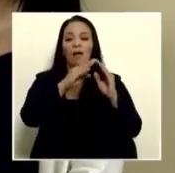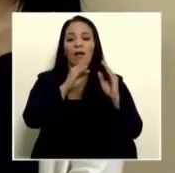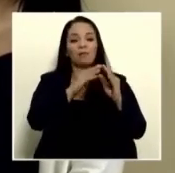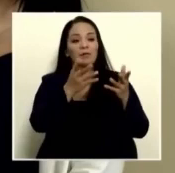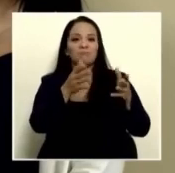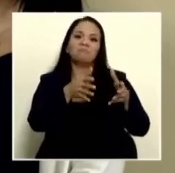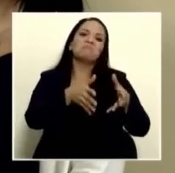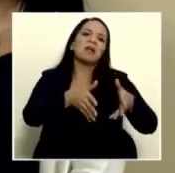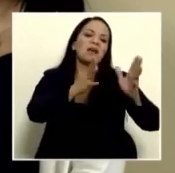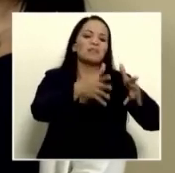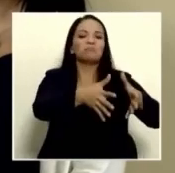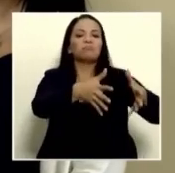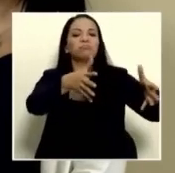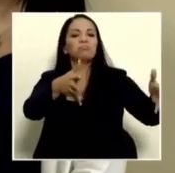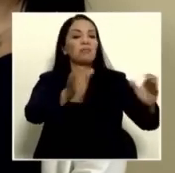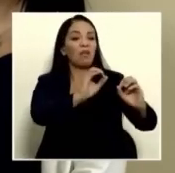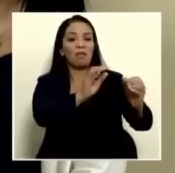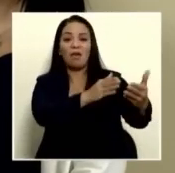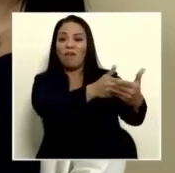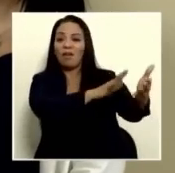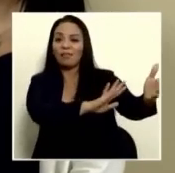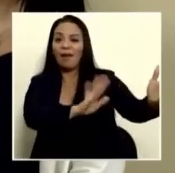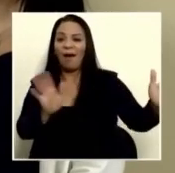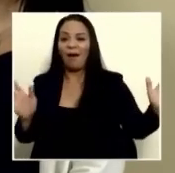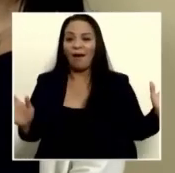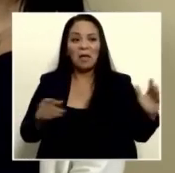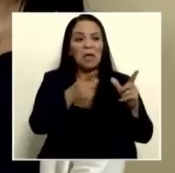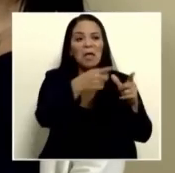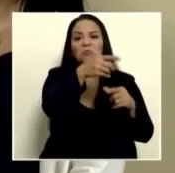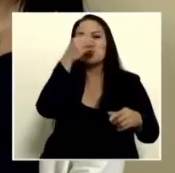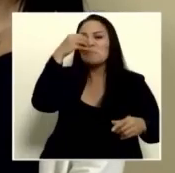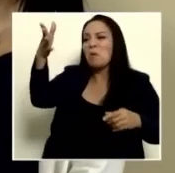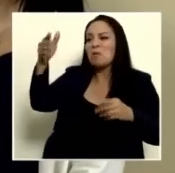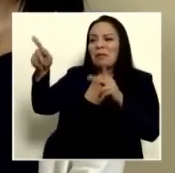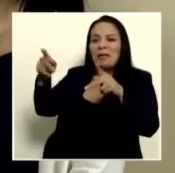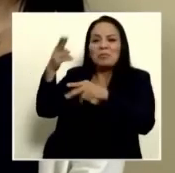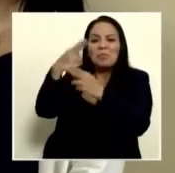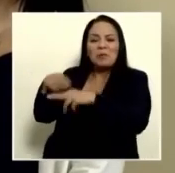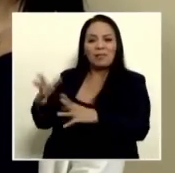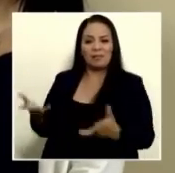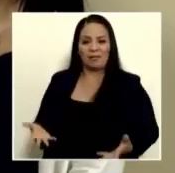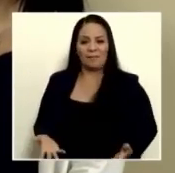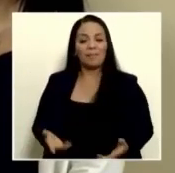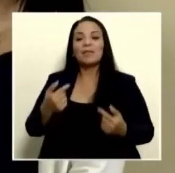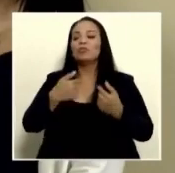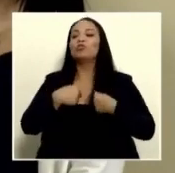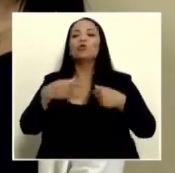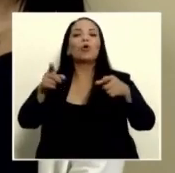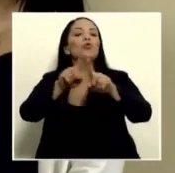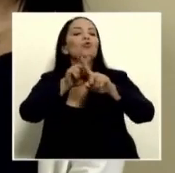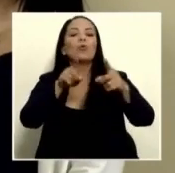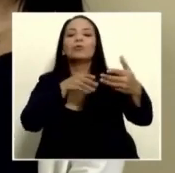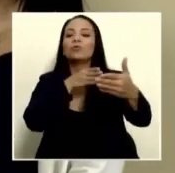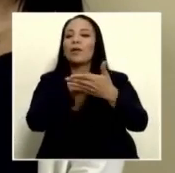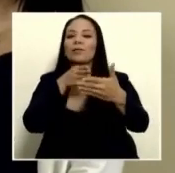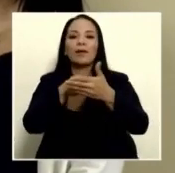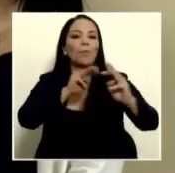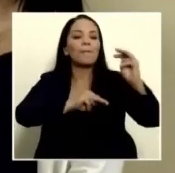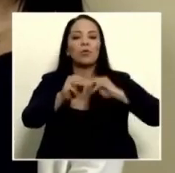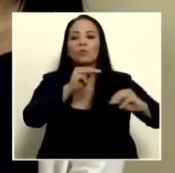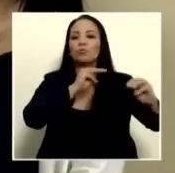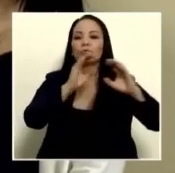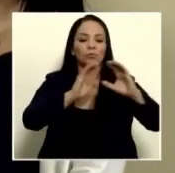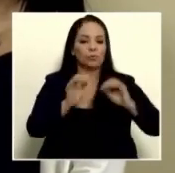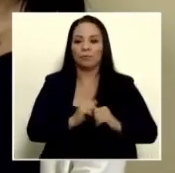anchas y donde nadie los va a interponer no estoy atacando a la gente de medios y recursos